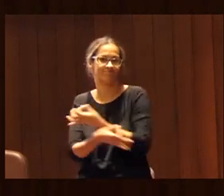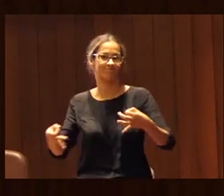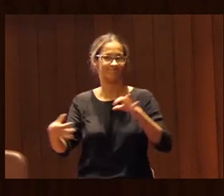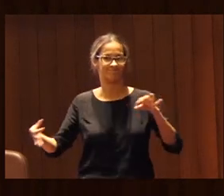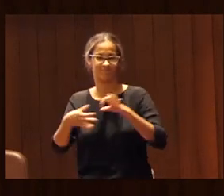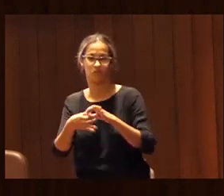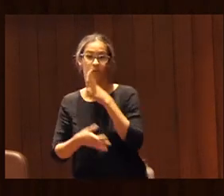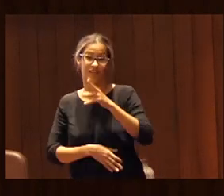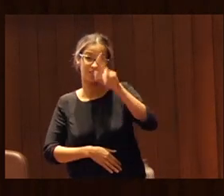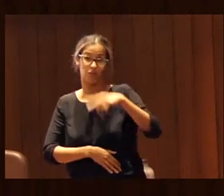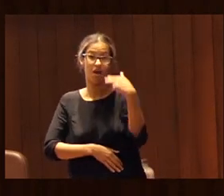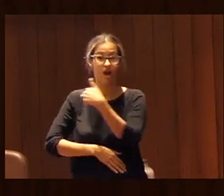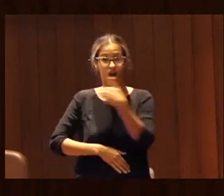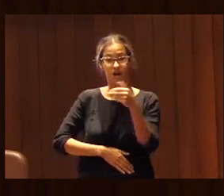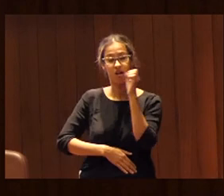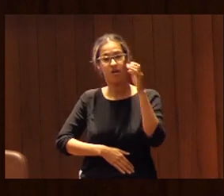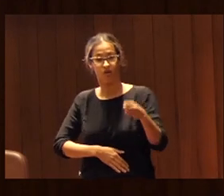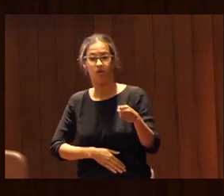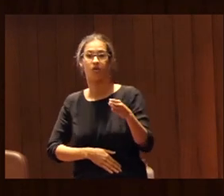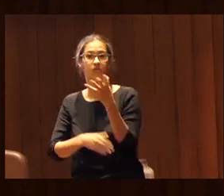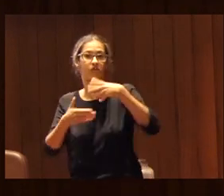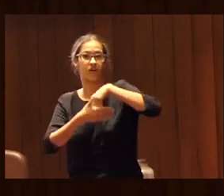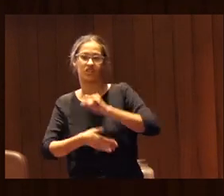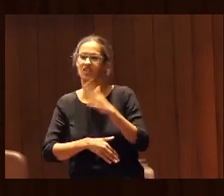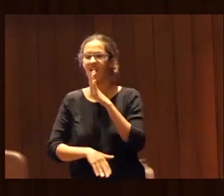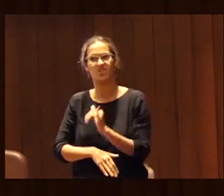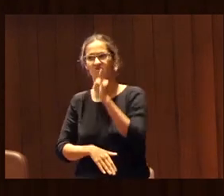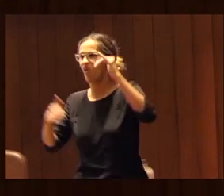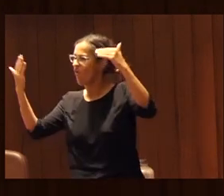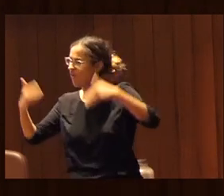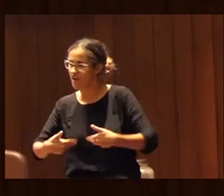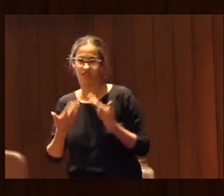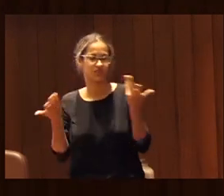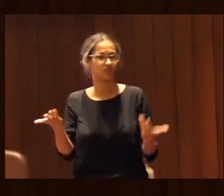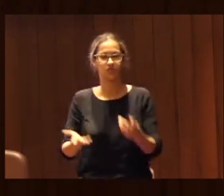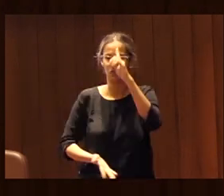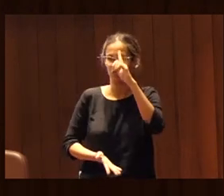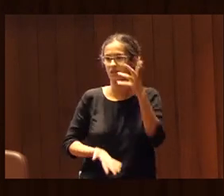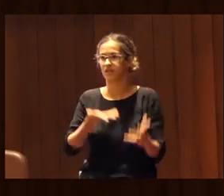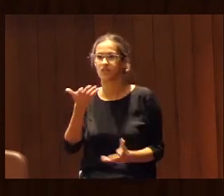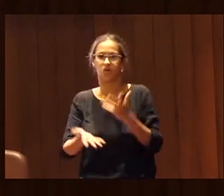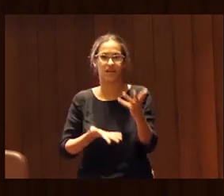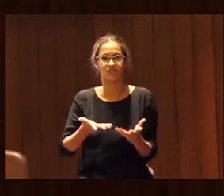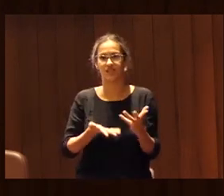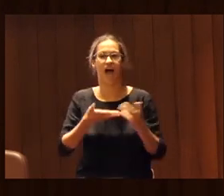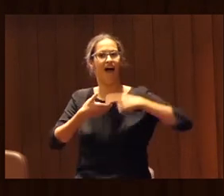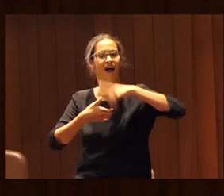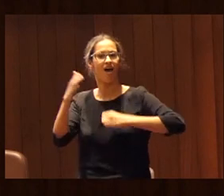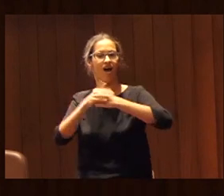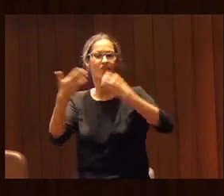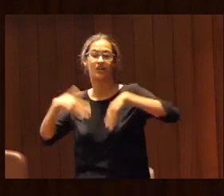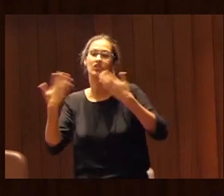compromiso también por parte de los clubes decían no es suficiente no sabemos como hacer hemos llegado a nuestro tope le pidieron al